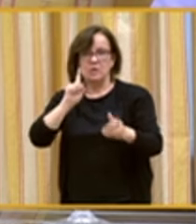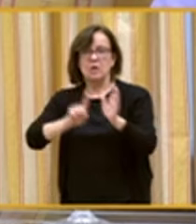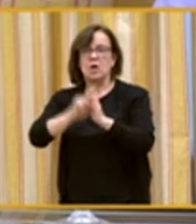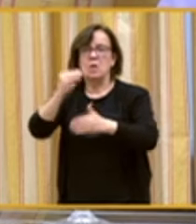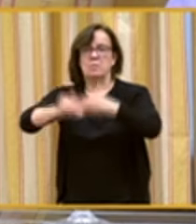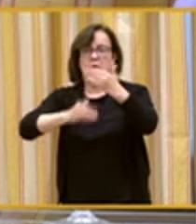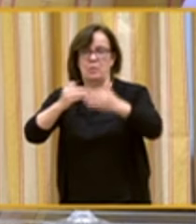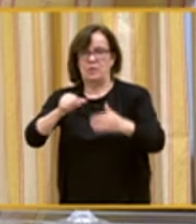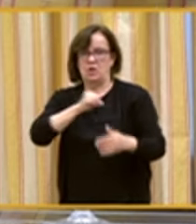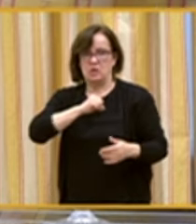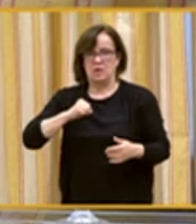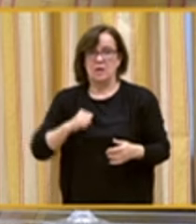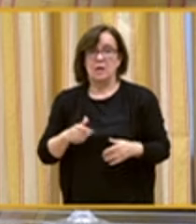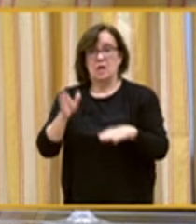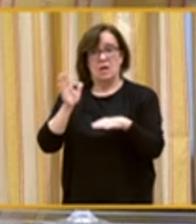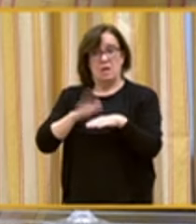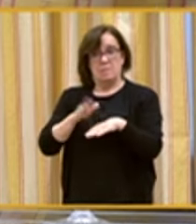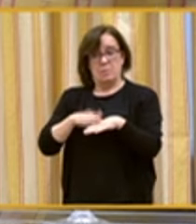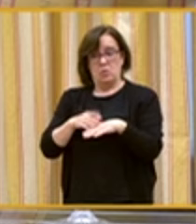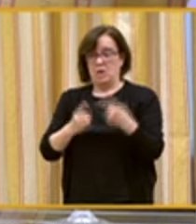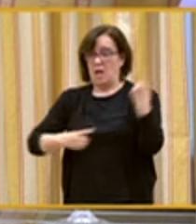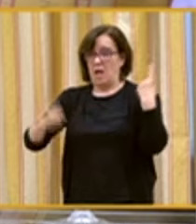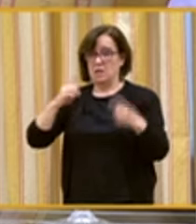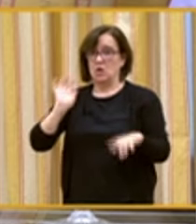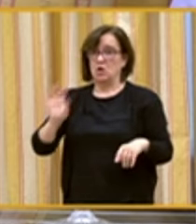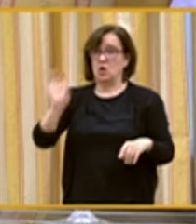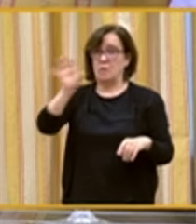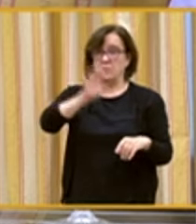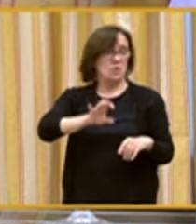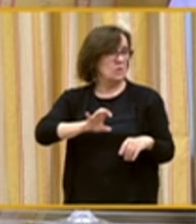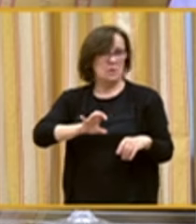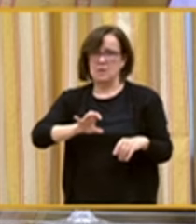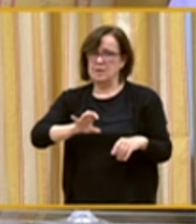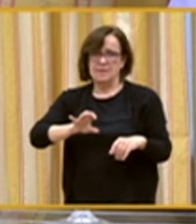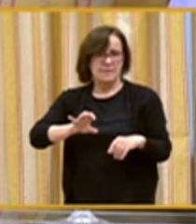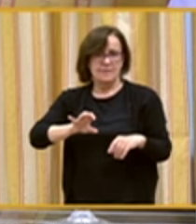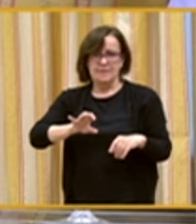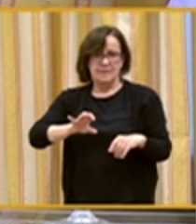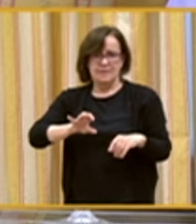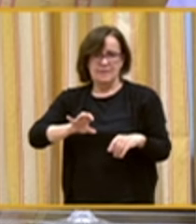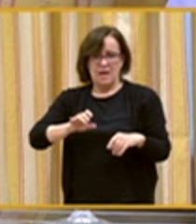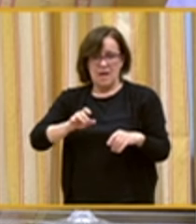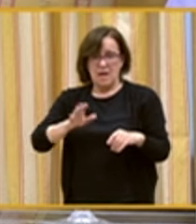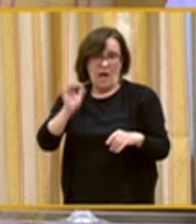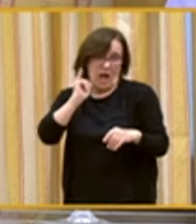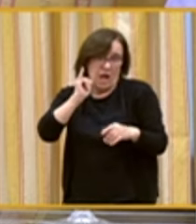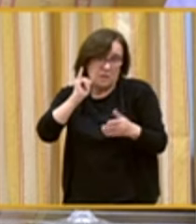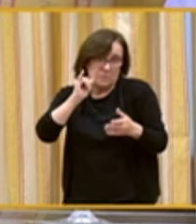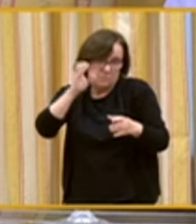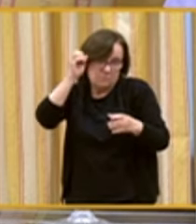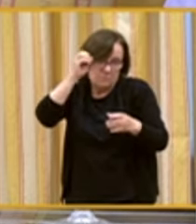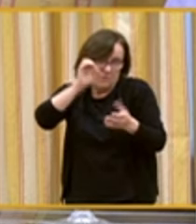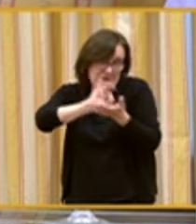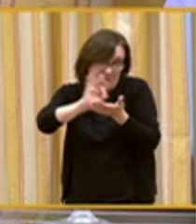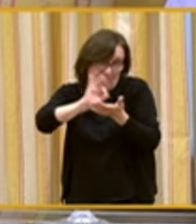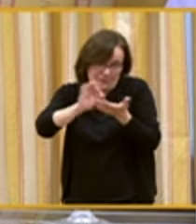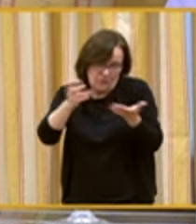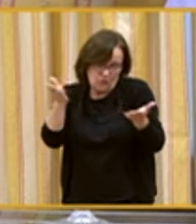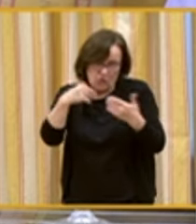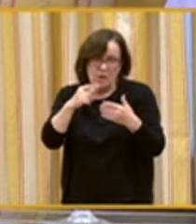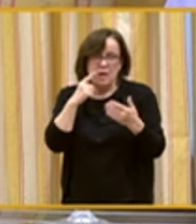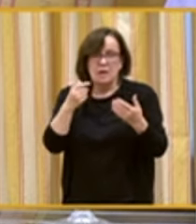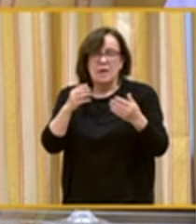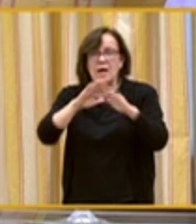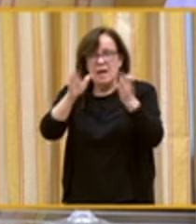autonomía, porque en algunas comunidades ni siquiera en la cartera de servicios está. Más